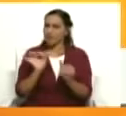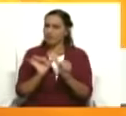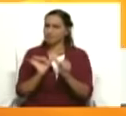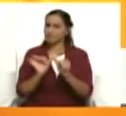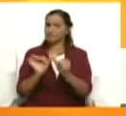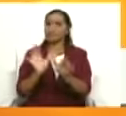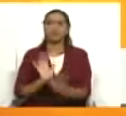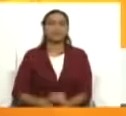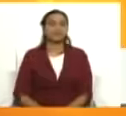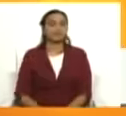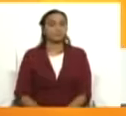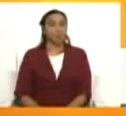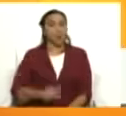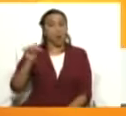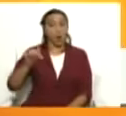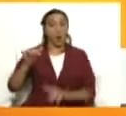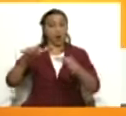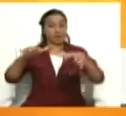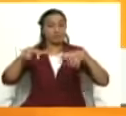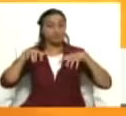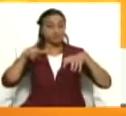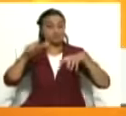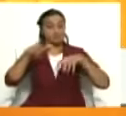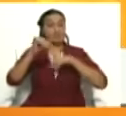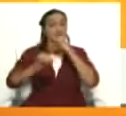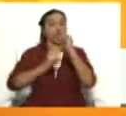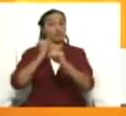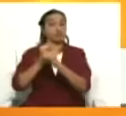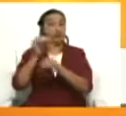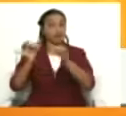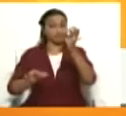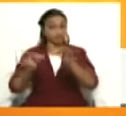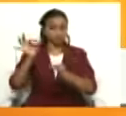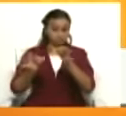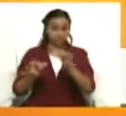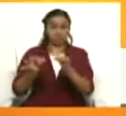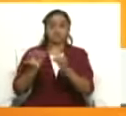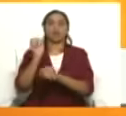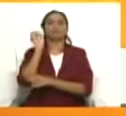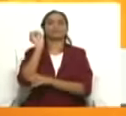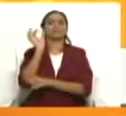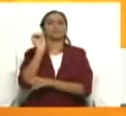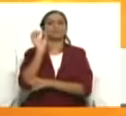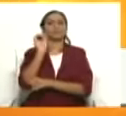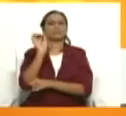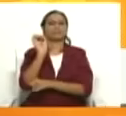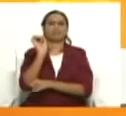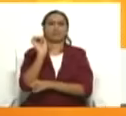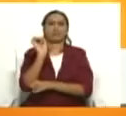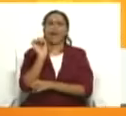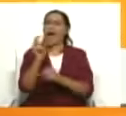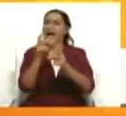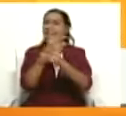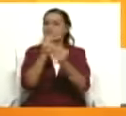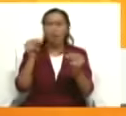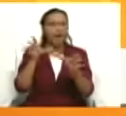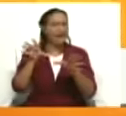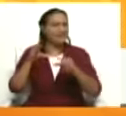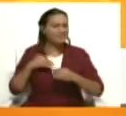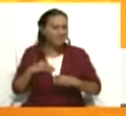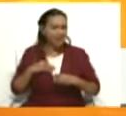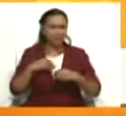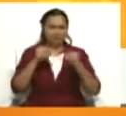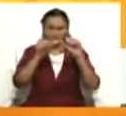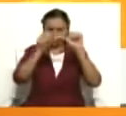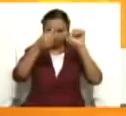la sala de apelaciones dice que la sala de cuestiones preliminares se ha equivocado al no analizar la información